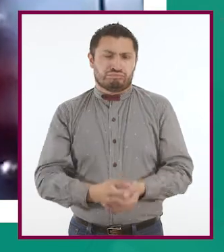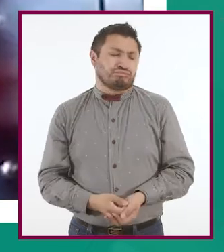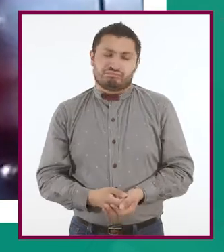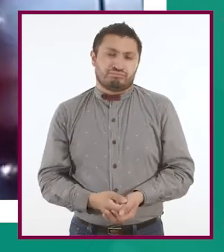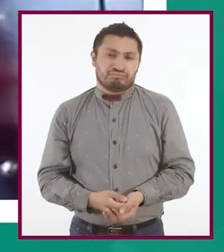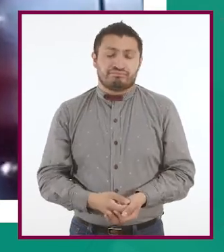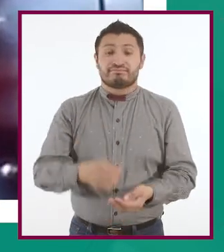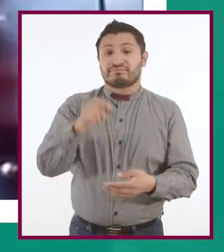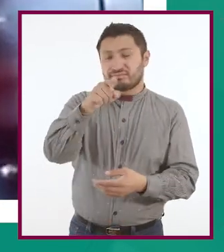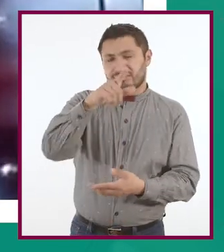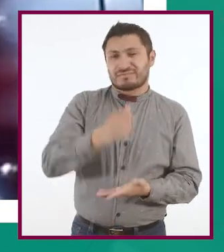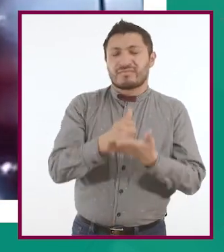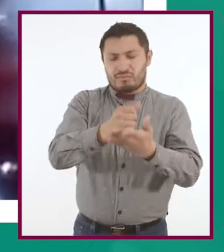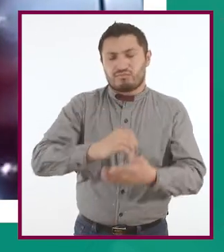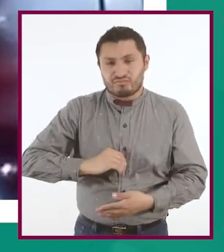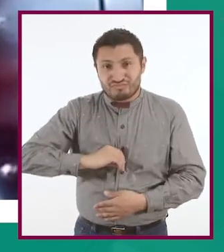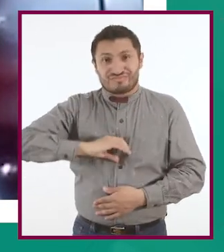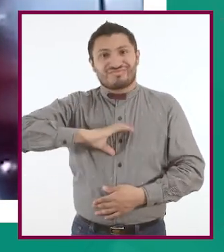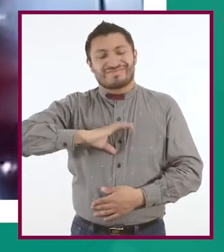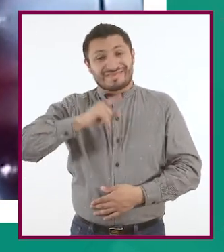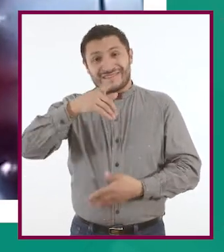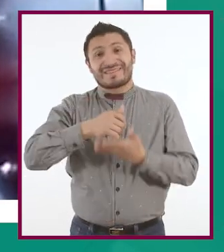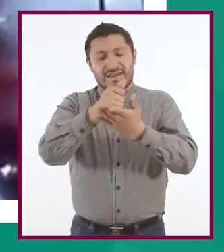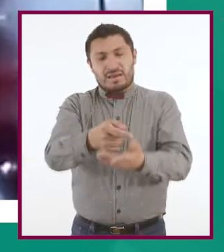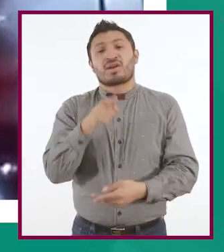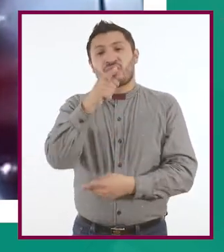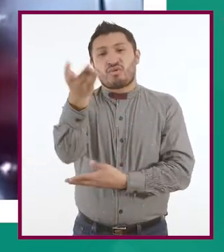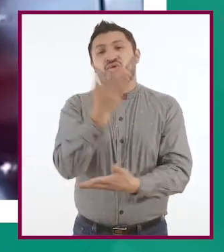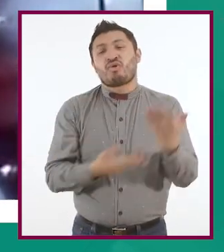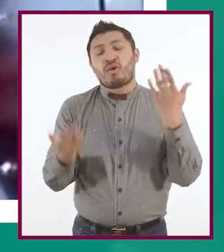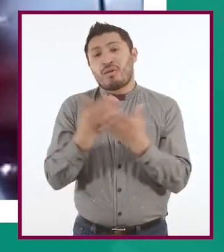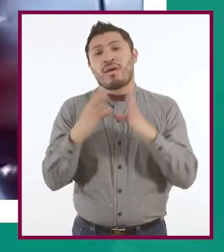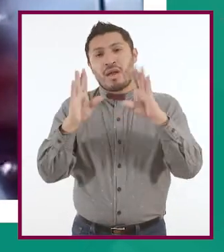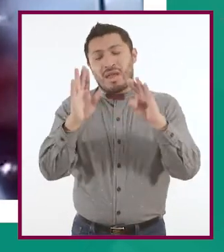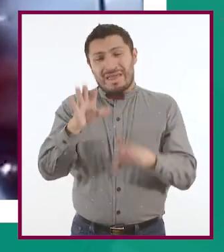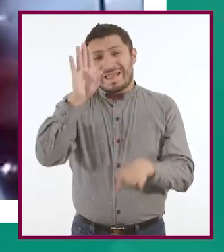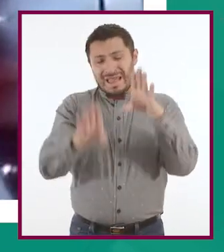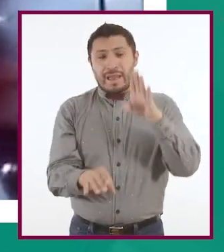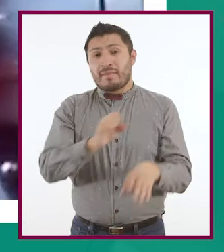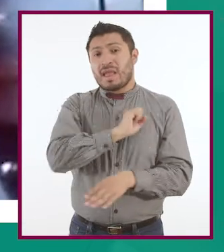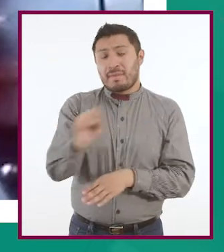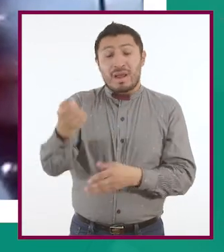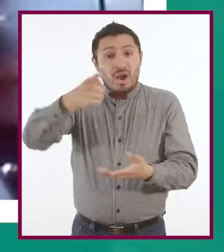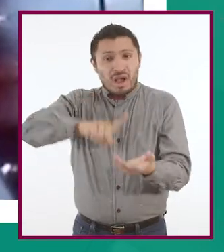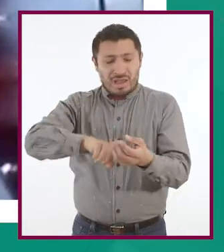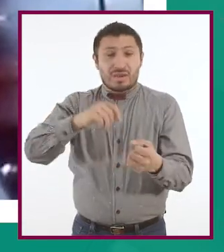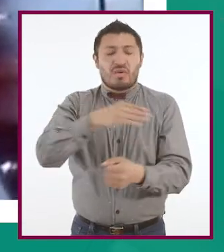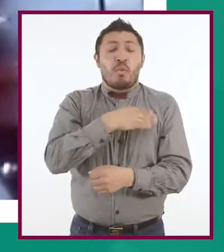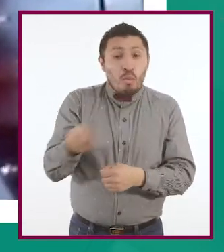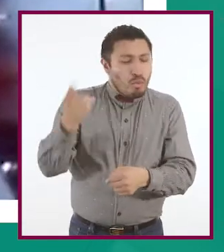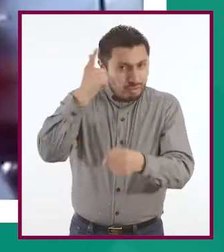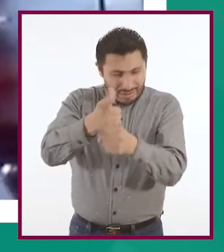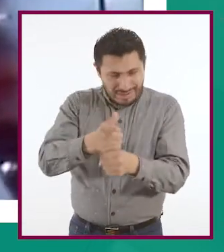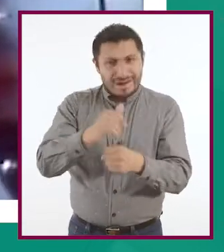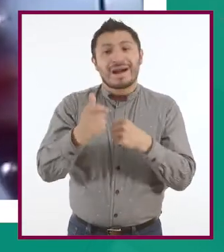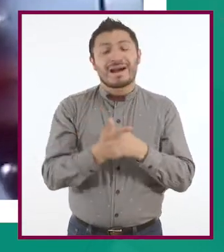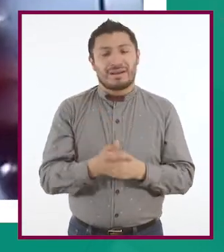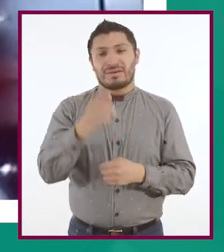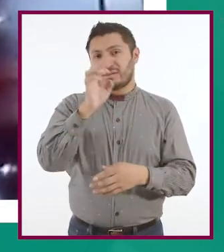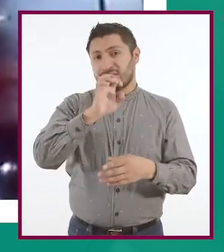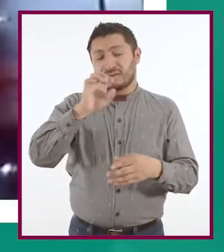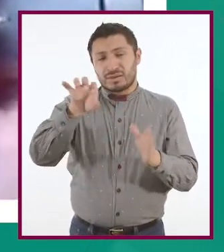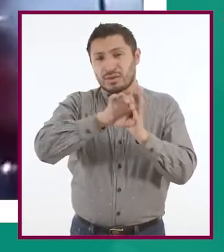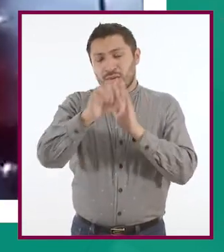y una vez que le ayudes a subir la autoestima enséñale que de todo lo bueno llega algo malo. Hay que recordar que en el caso de los memes pues